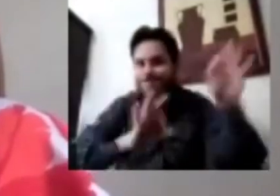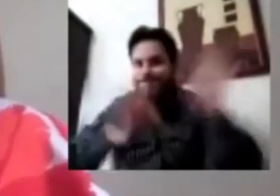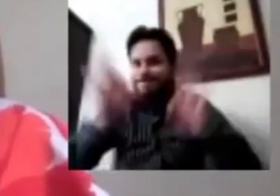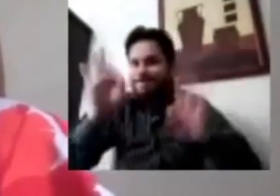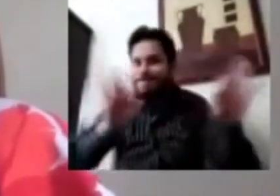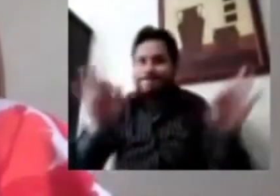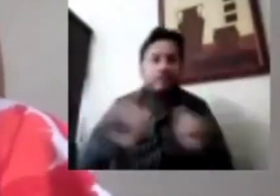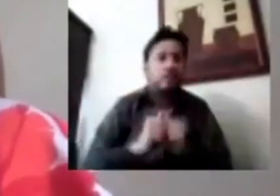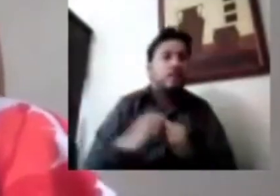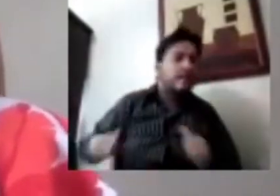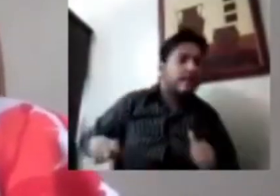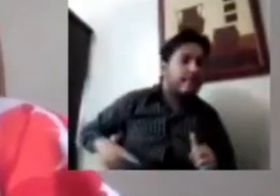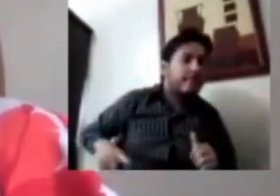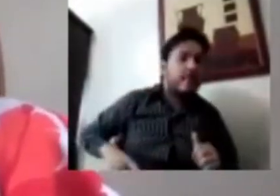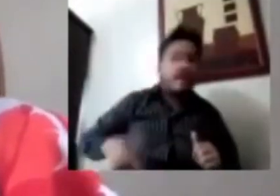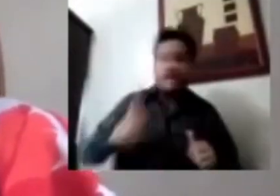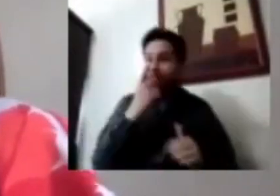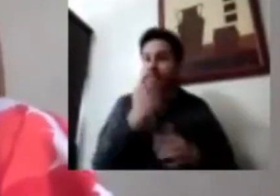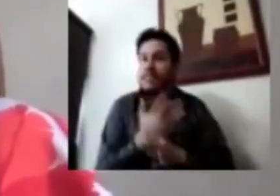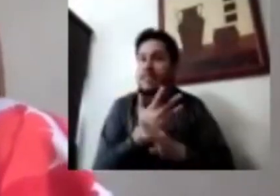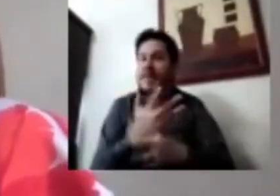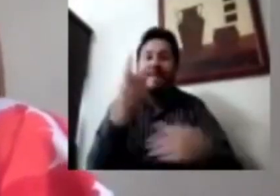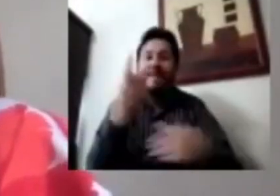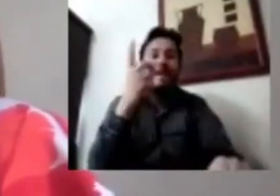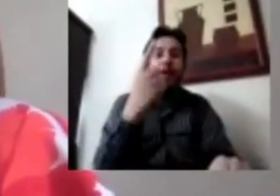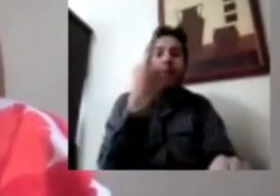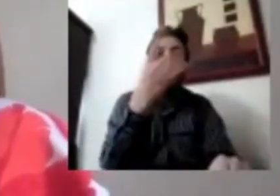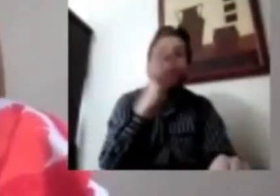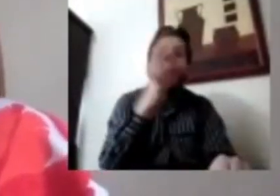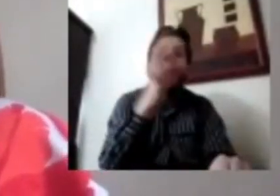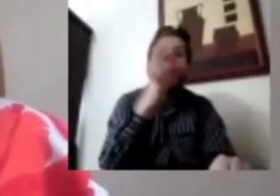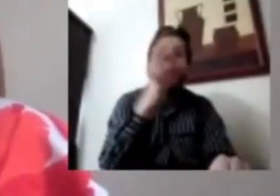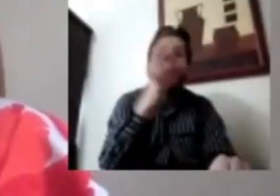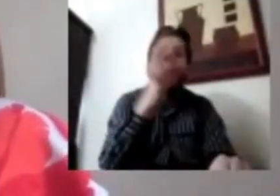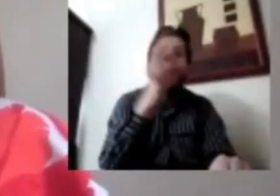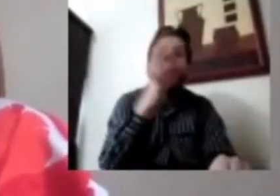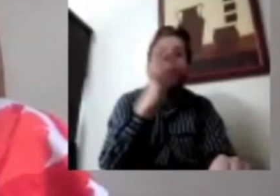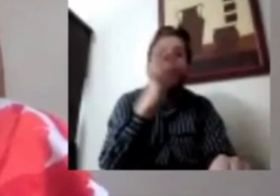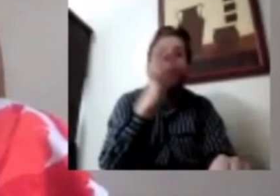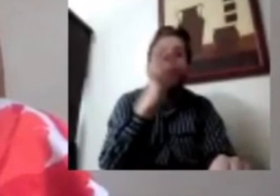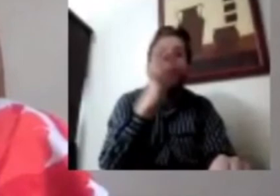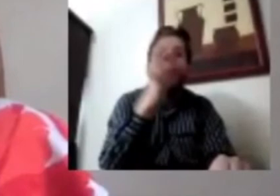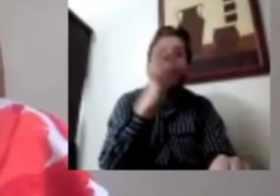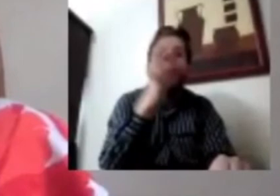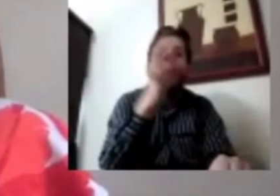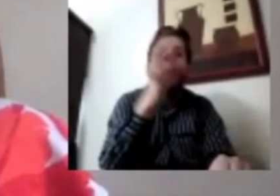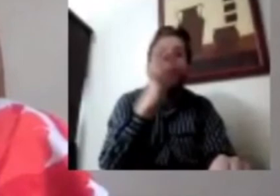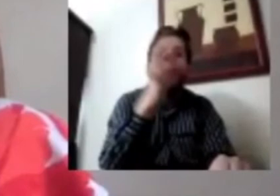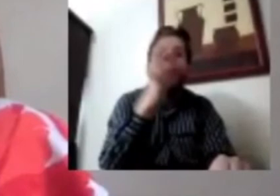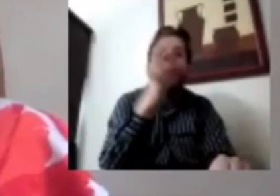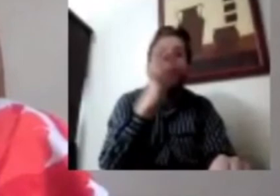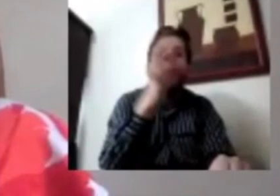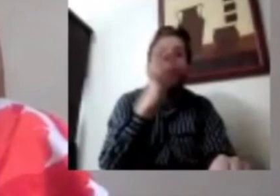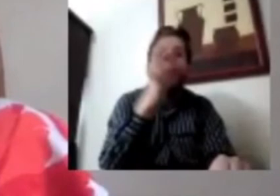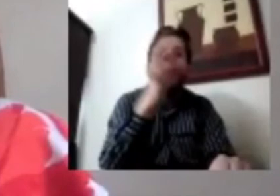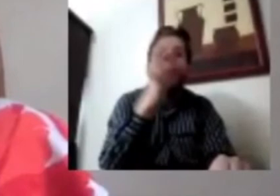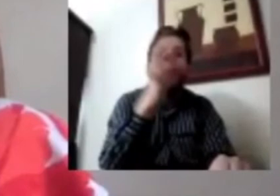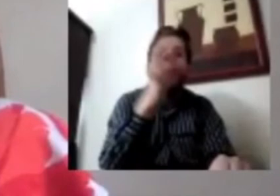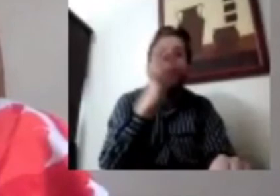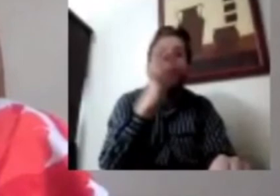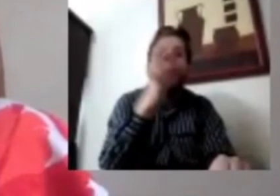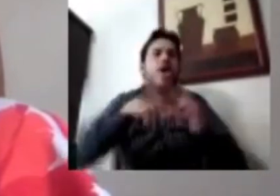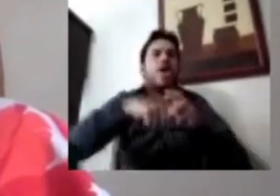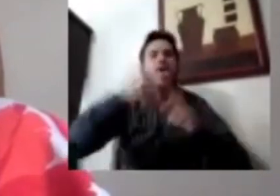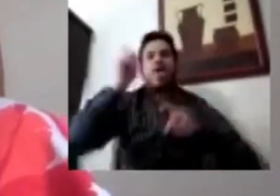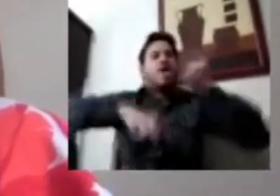desocupación, que tenemos en diciembre, que ha dado 1.9 millones de personas. Esto implica una tasa de desocupación muy